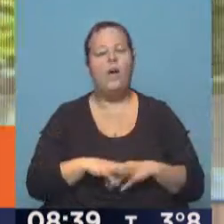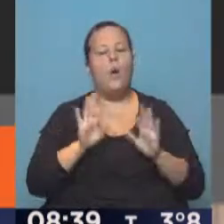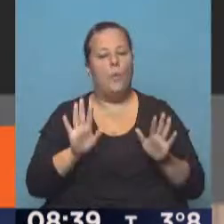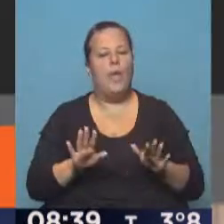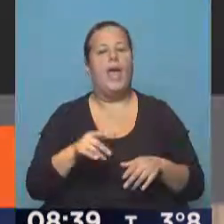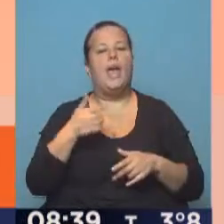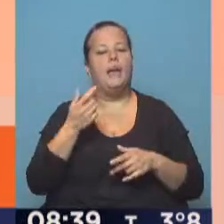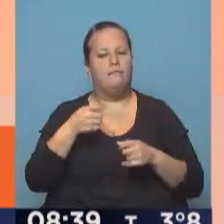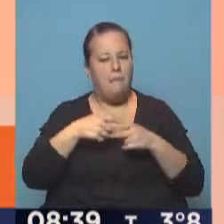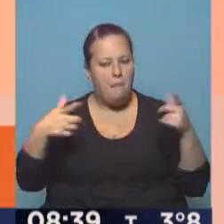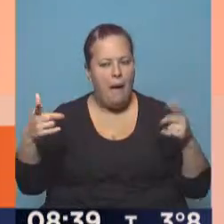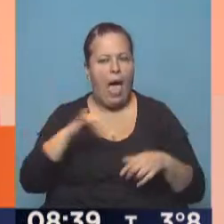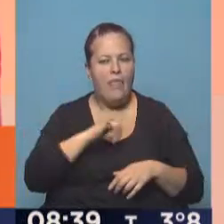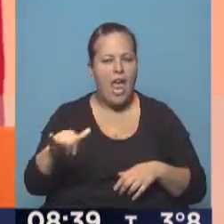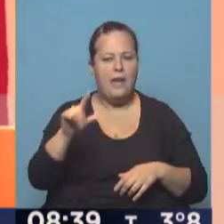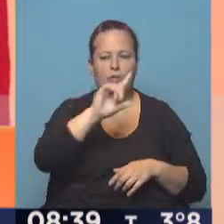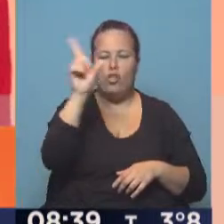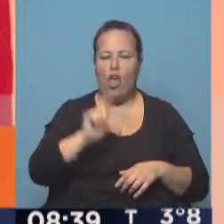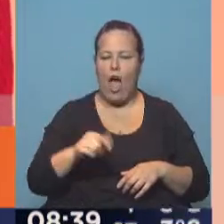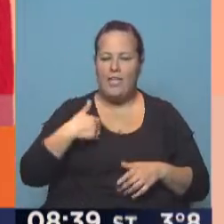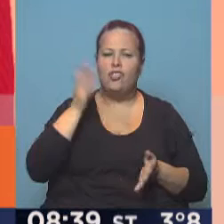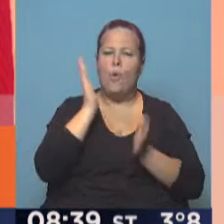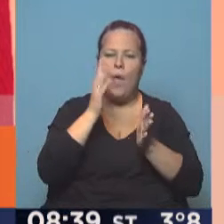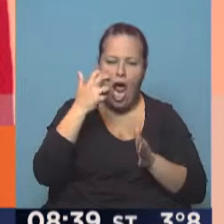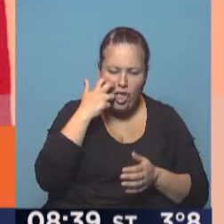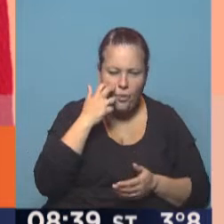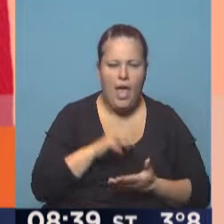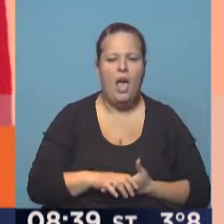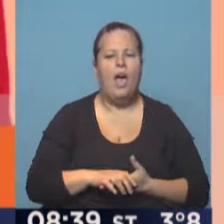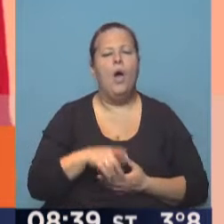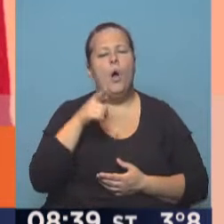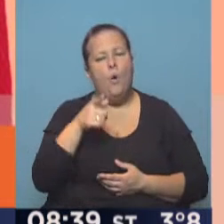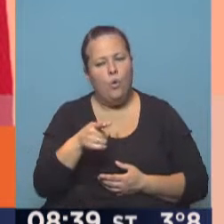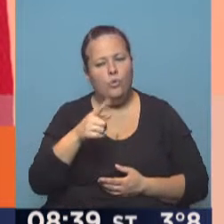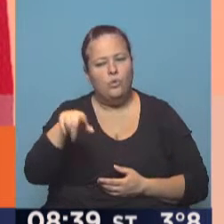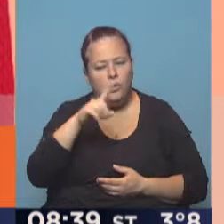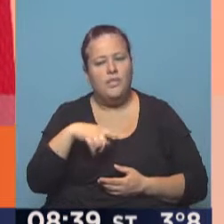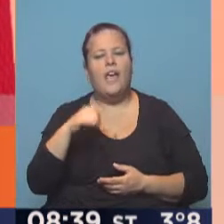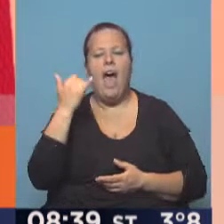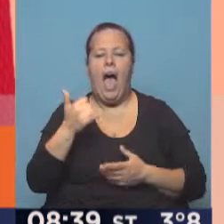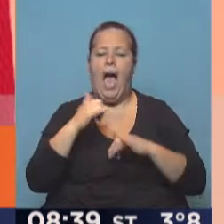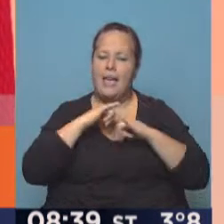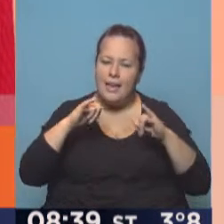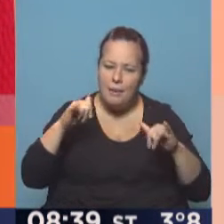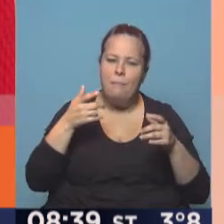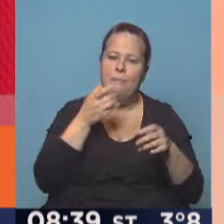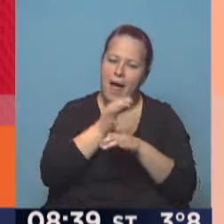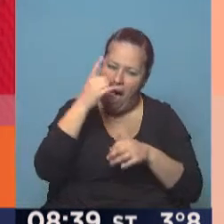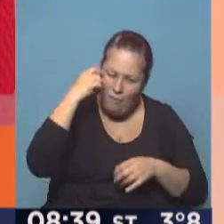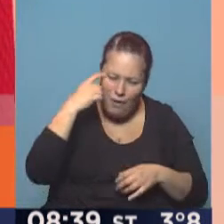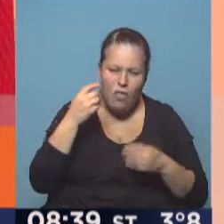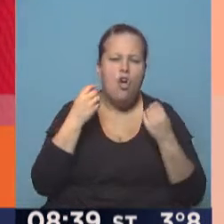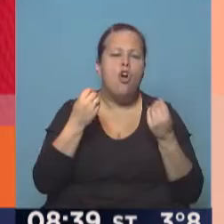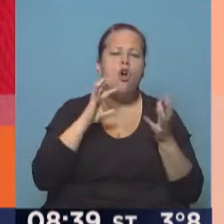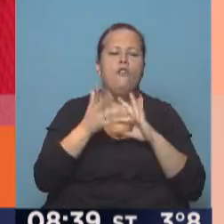Bien, aumentan las denuncias en todo el país sobre maltrato a adultos mayores. ¿Ustedes están realizando algún tipo de campaña de sensibilización? ¿Y